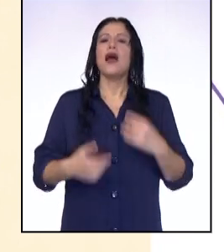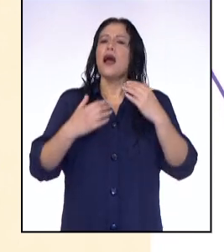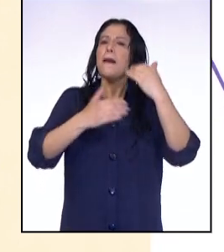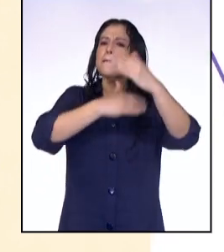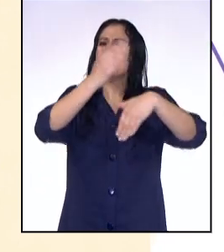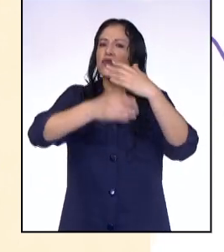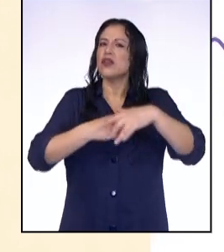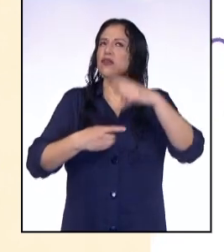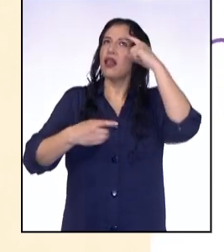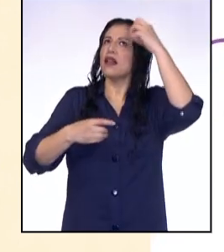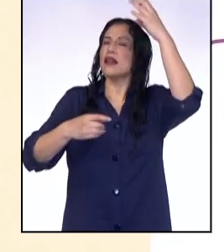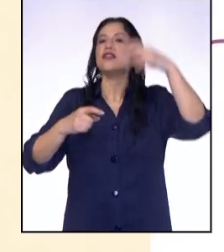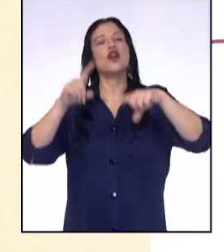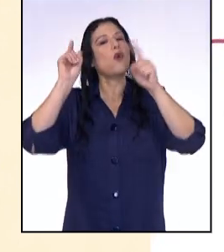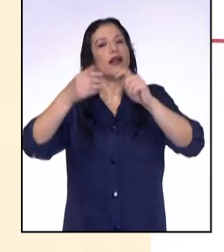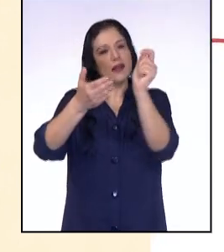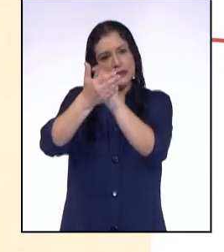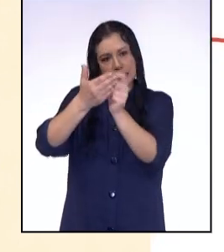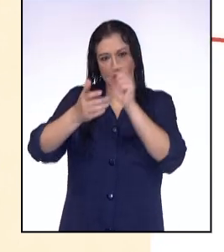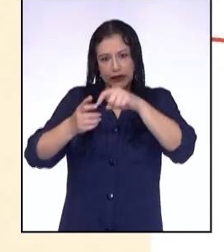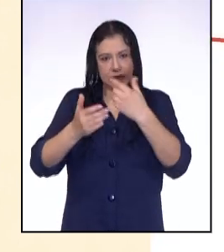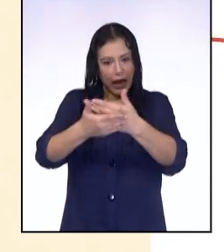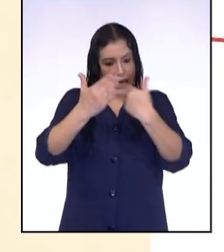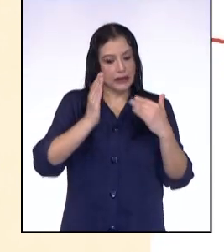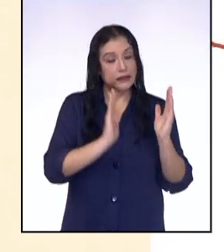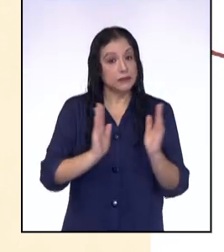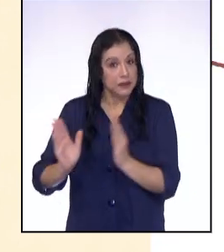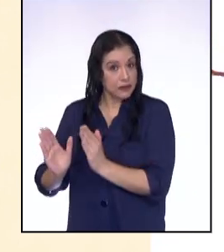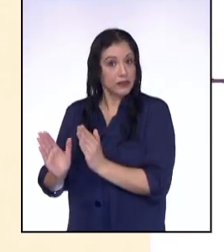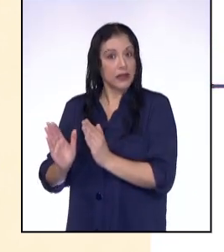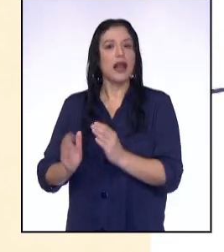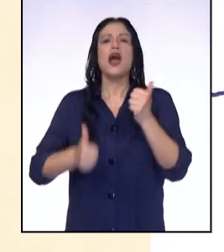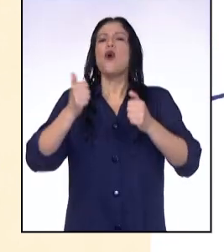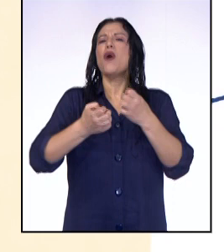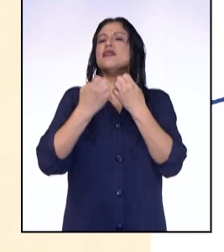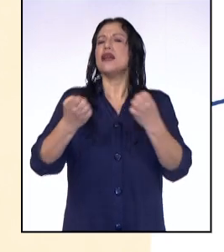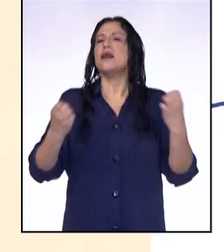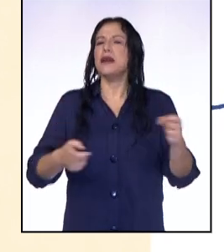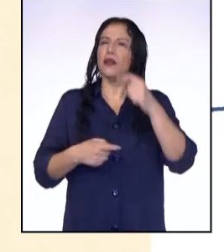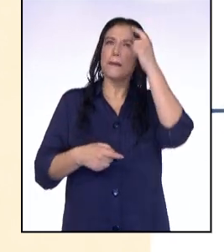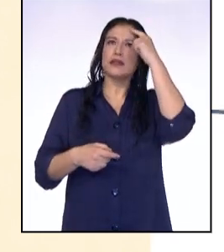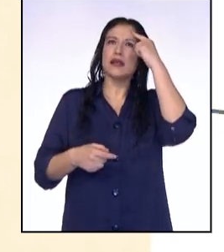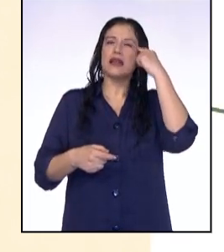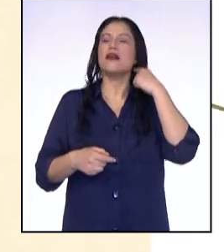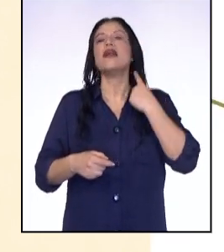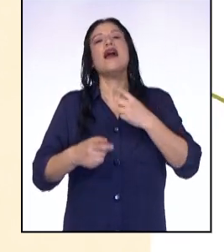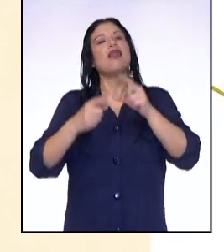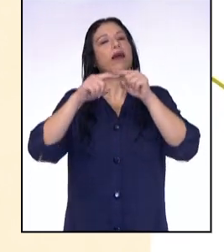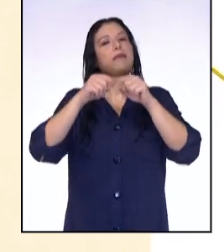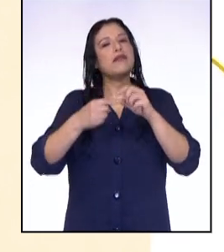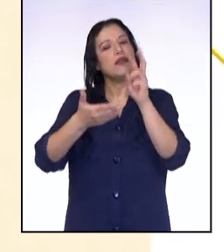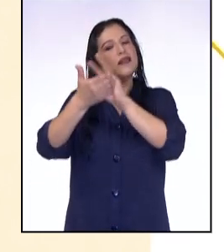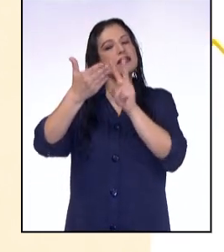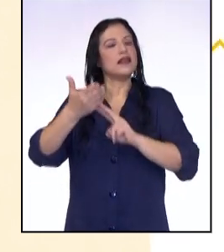de creación de cualquier tipo de texto requiere que planifiquemos antes qué elementos consideraremos según el texto a trabajar.